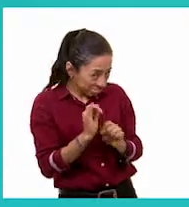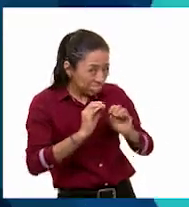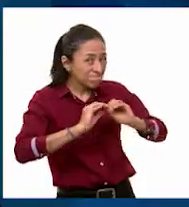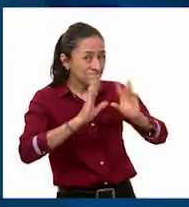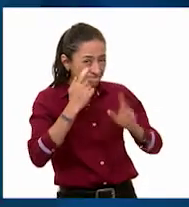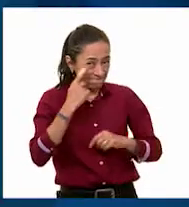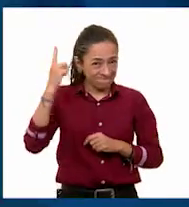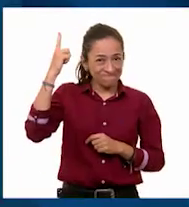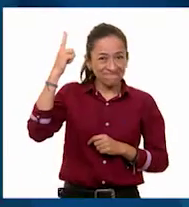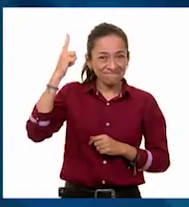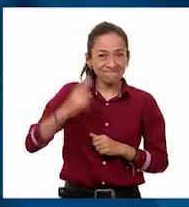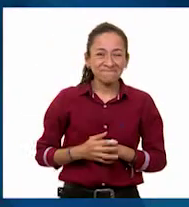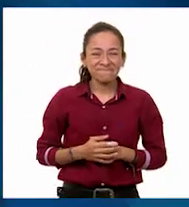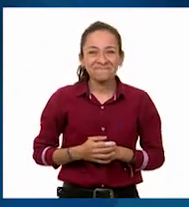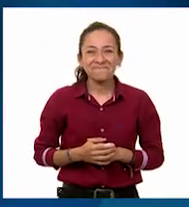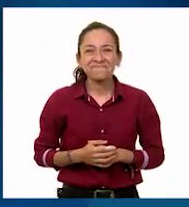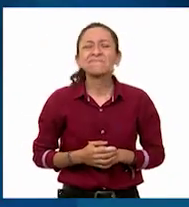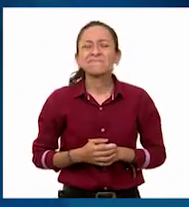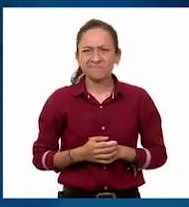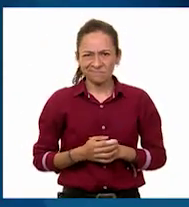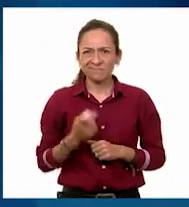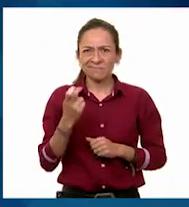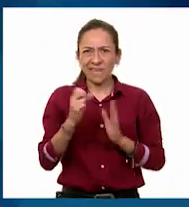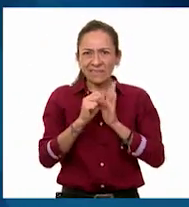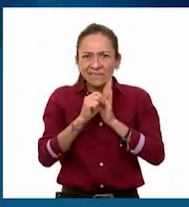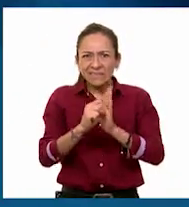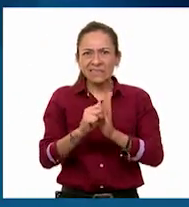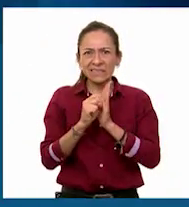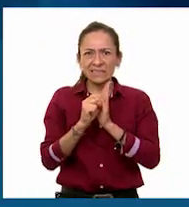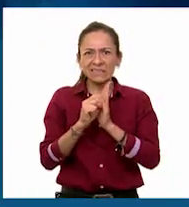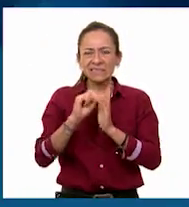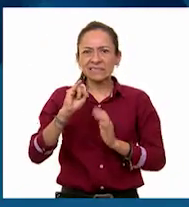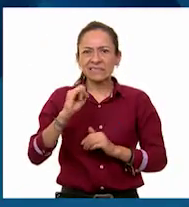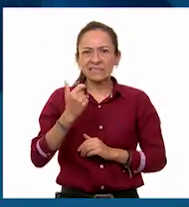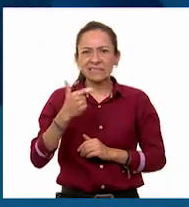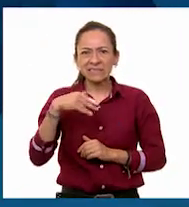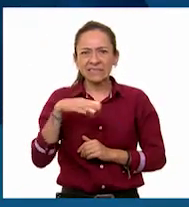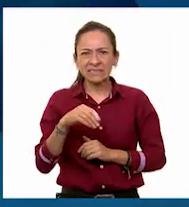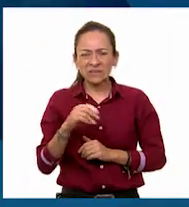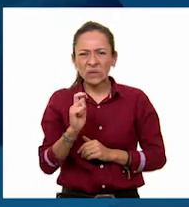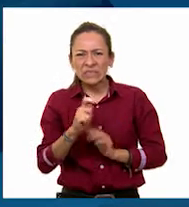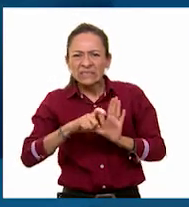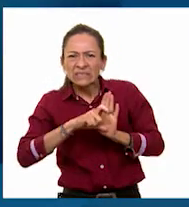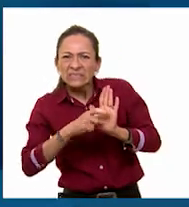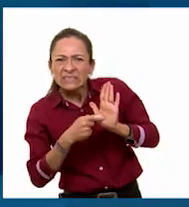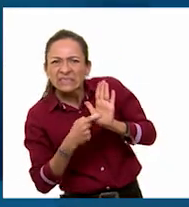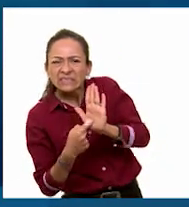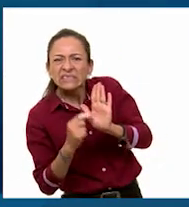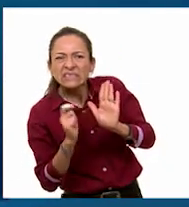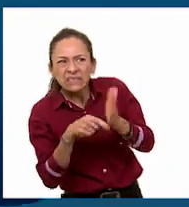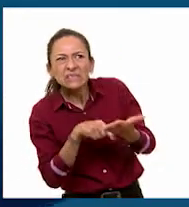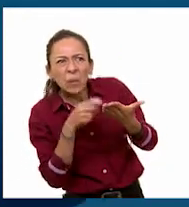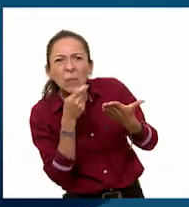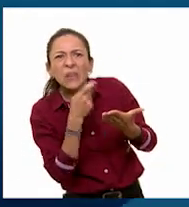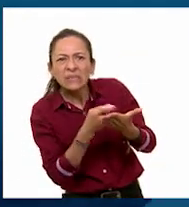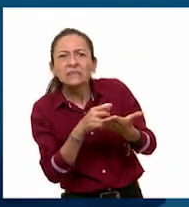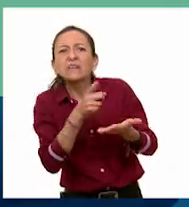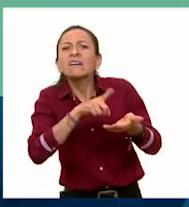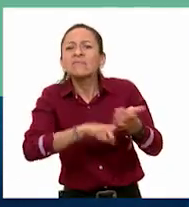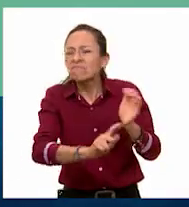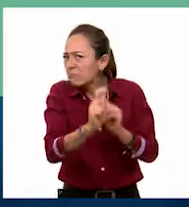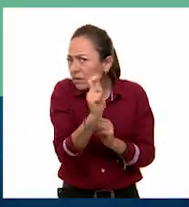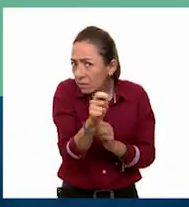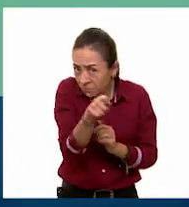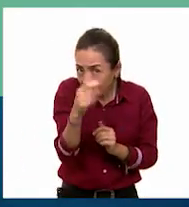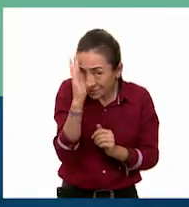¿Saben cómo se lee el signo y qué significa? Yo sé. Después de lo que hemos revisado el día de hoy,